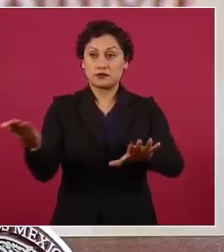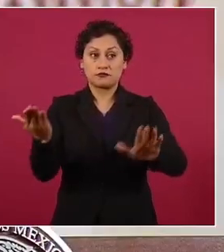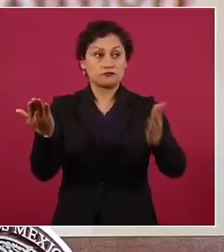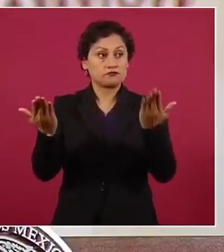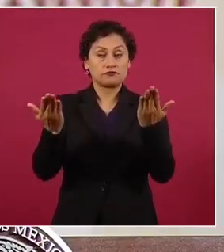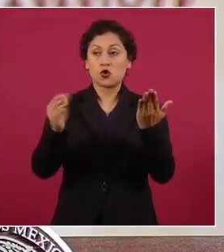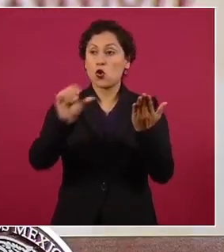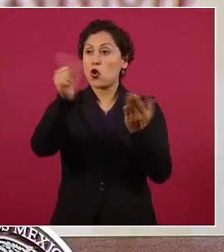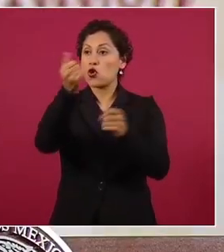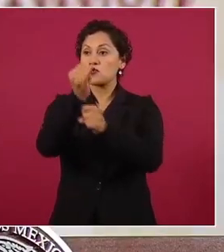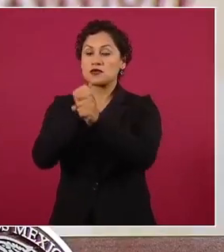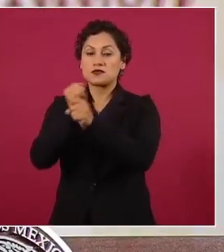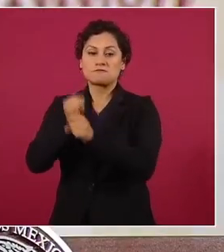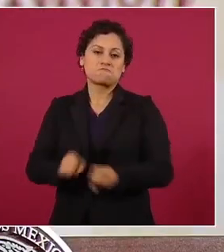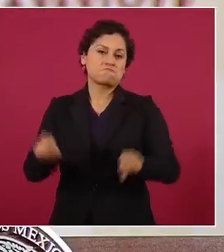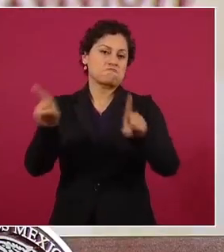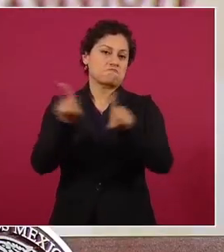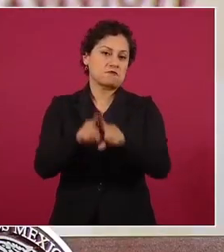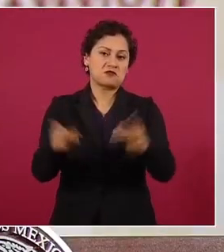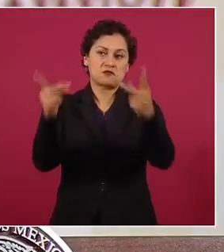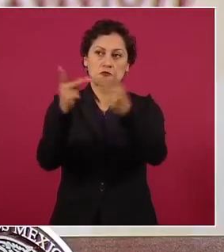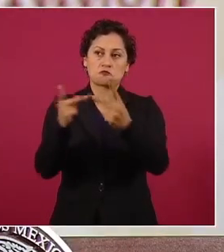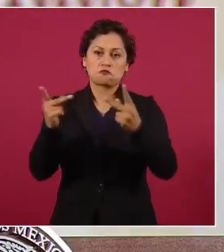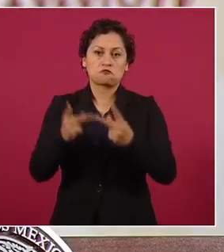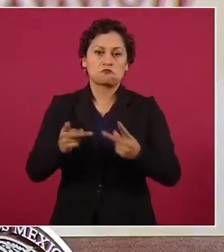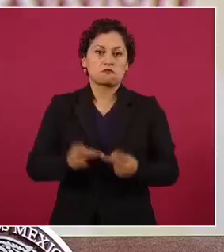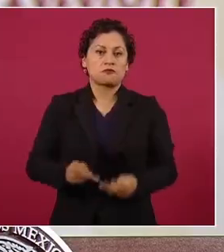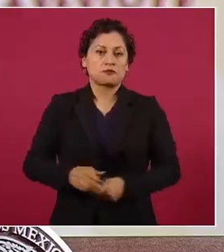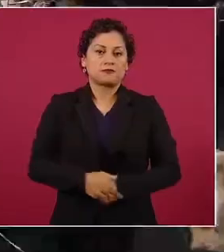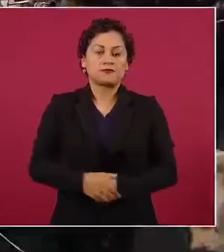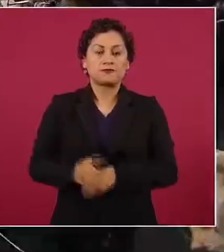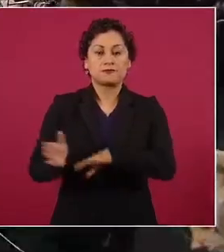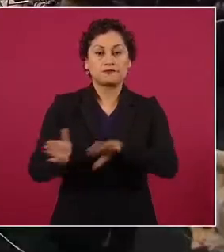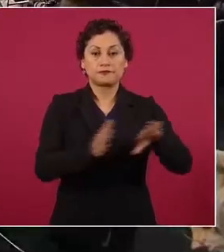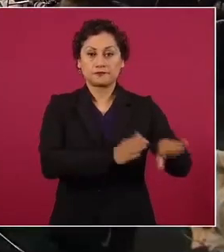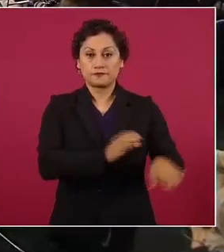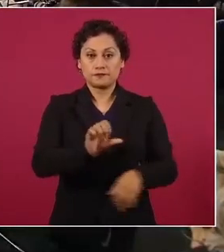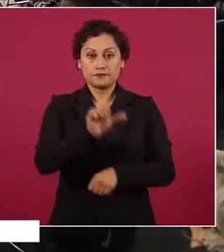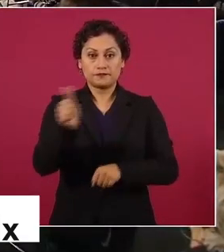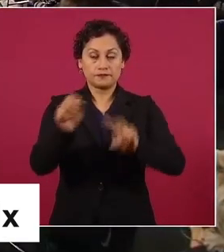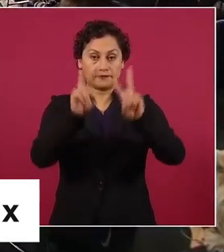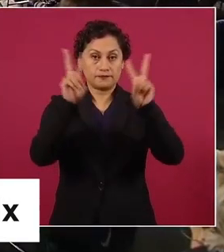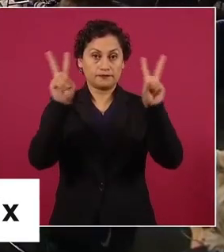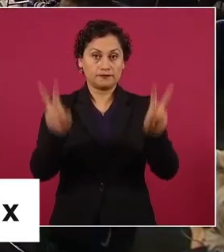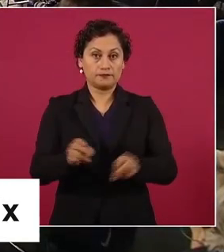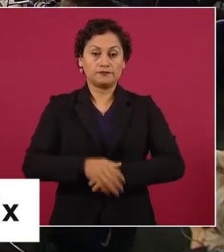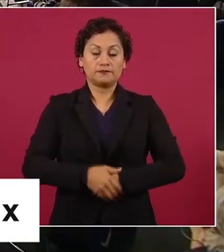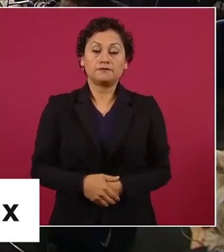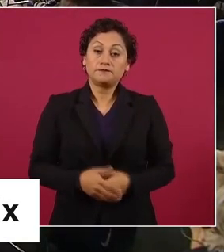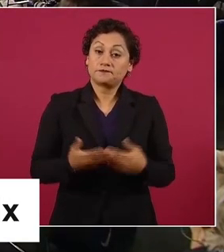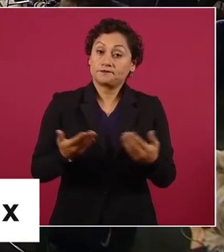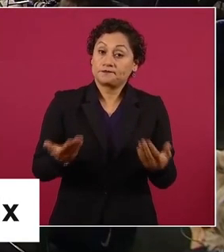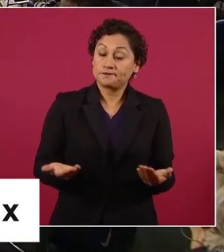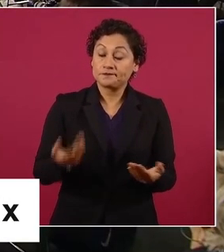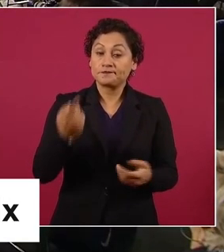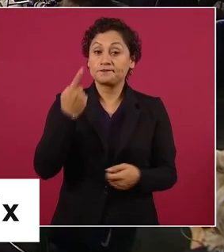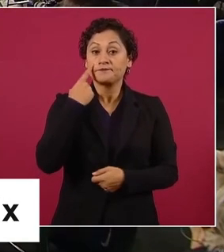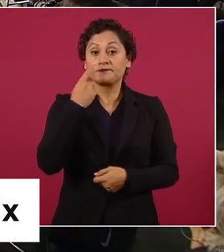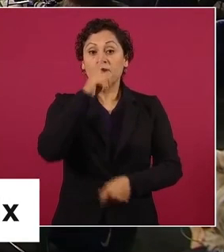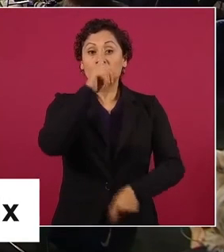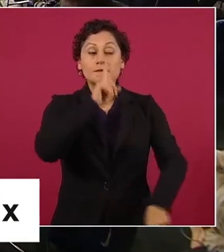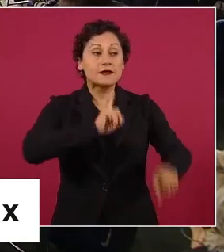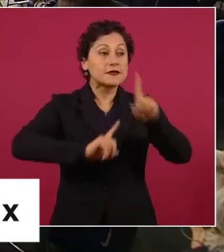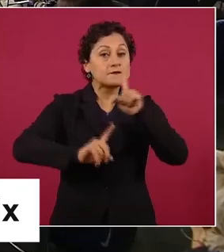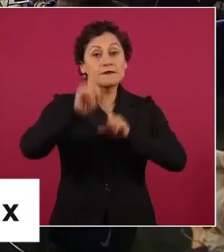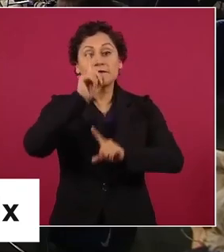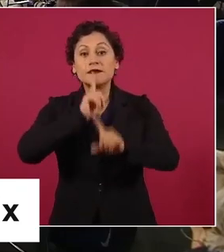encuestas. Siguiente, por favor. Y bueno, hay mentiras que terminan por